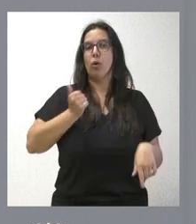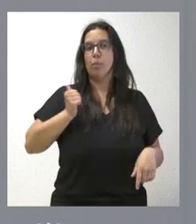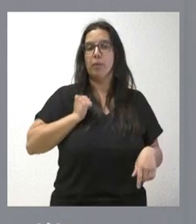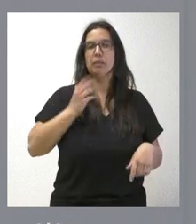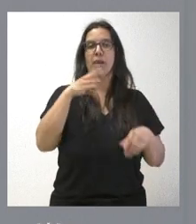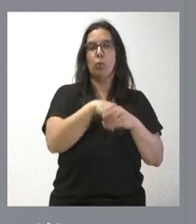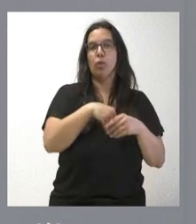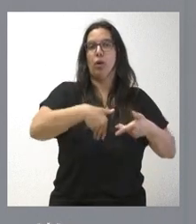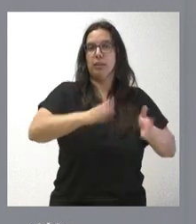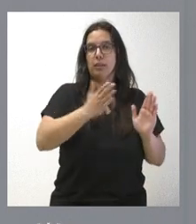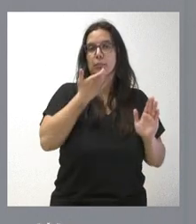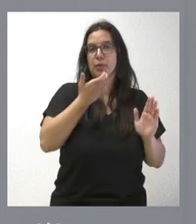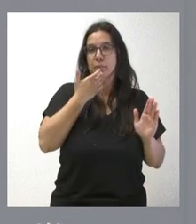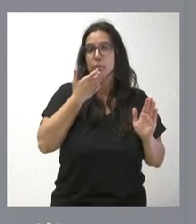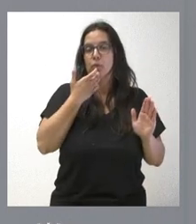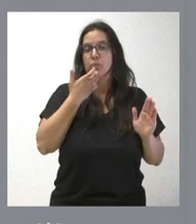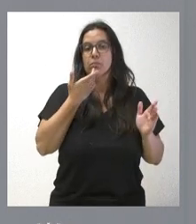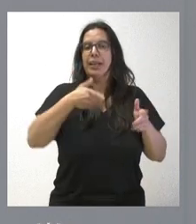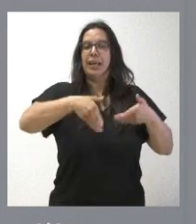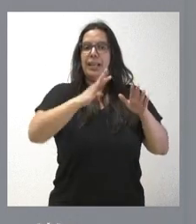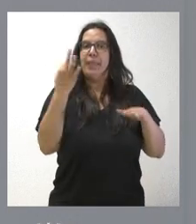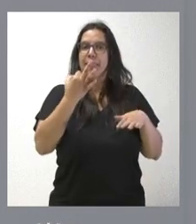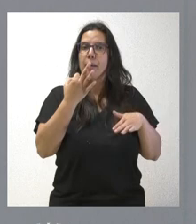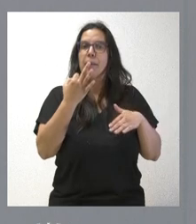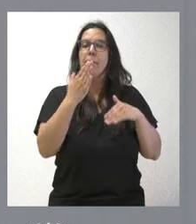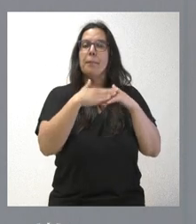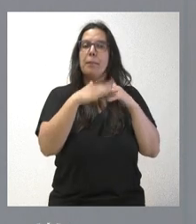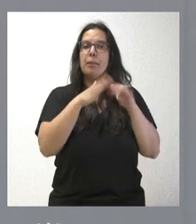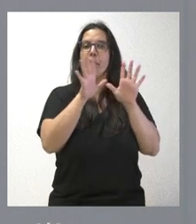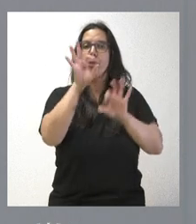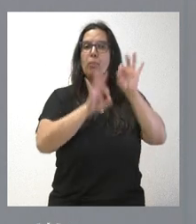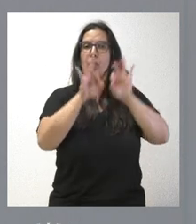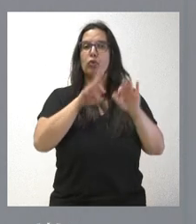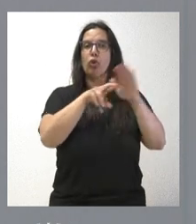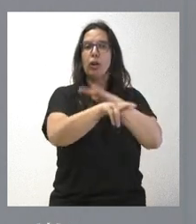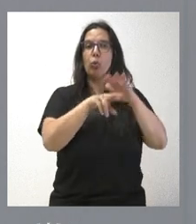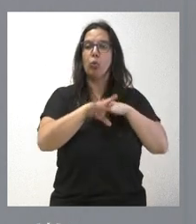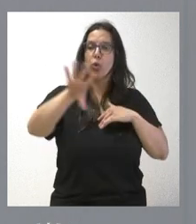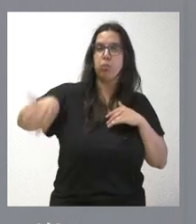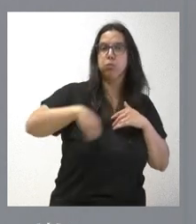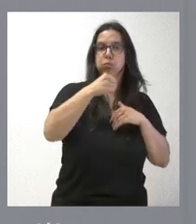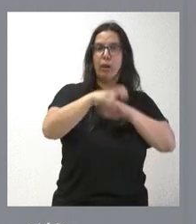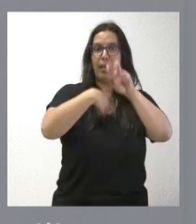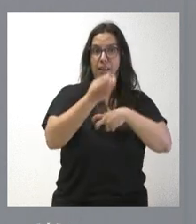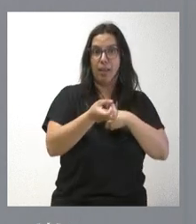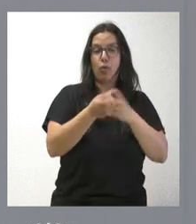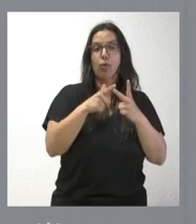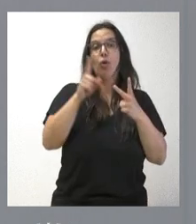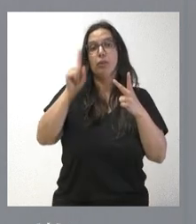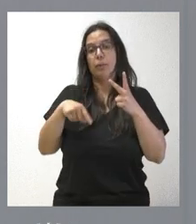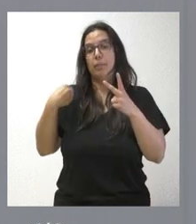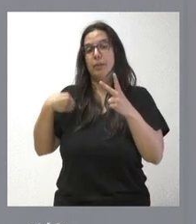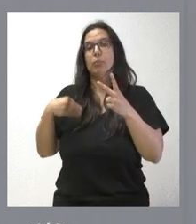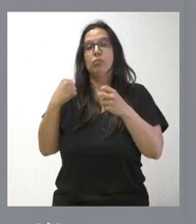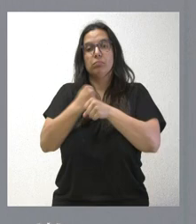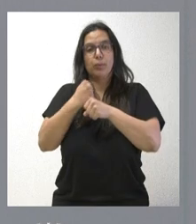incluir las carreteras. Las carreteras tendrán que tener al menos la utilización de un 10% de recursos procedentes de fuentes reciclables o las propias